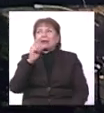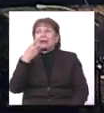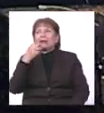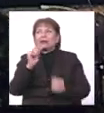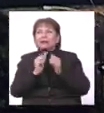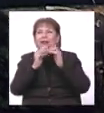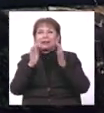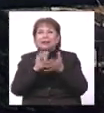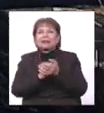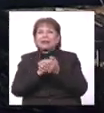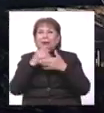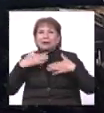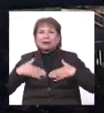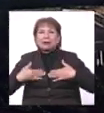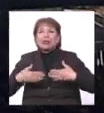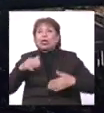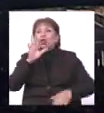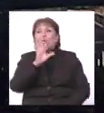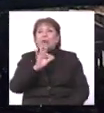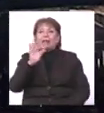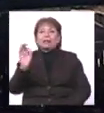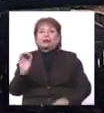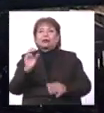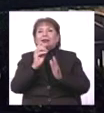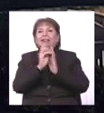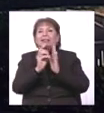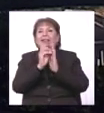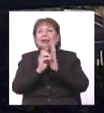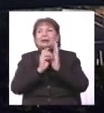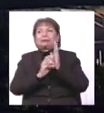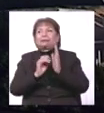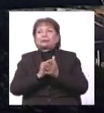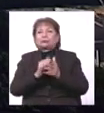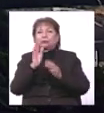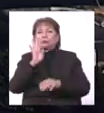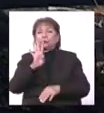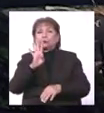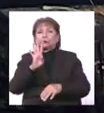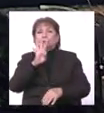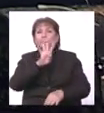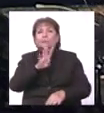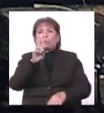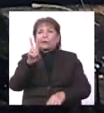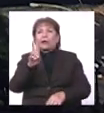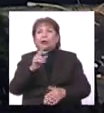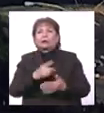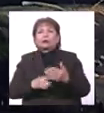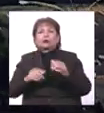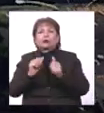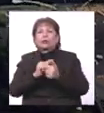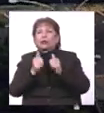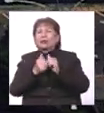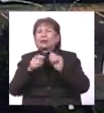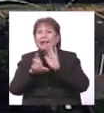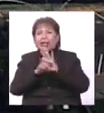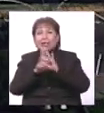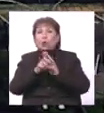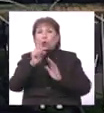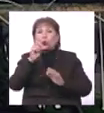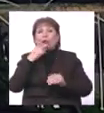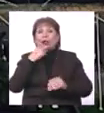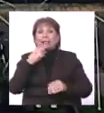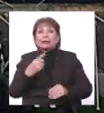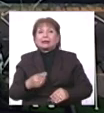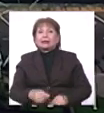se han podido aprobar 92 dictámenes, y de los cuales 42 se han convertido en leyes. Uno de ellos